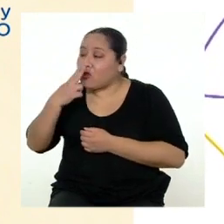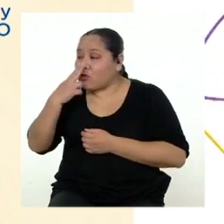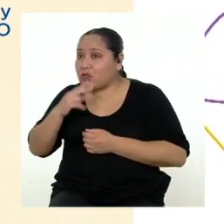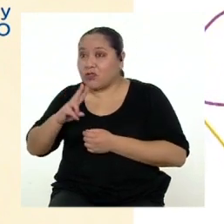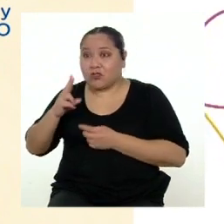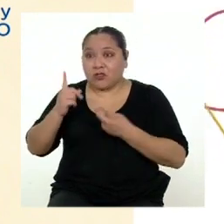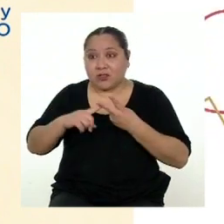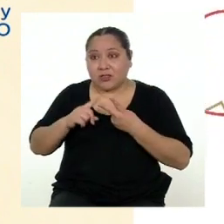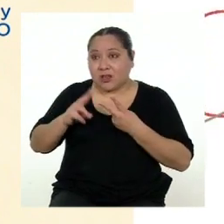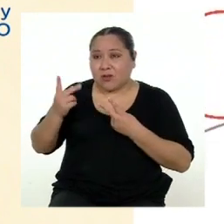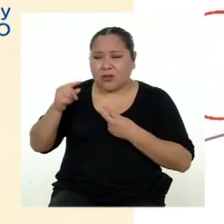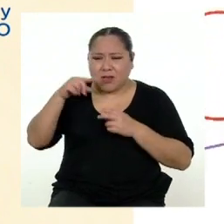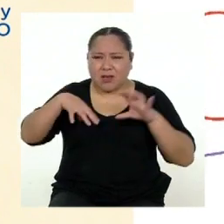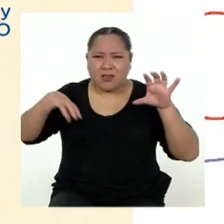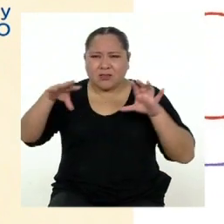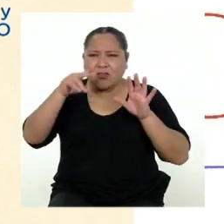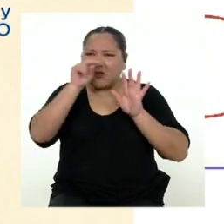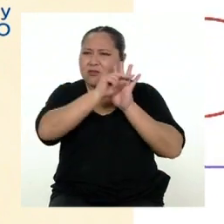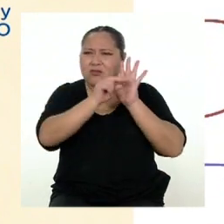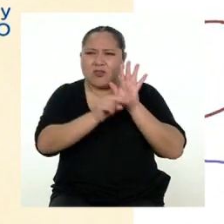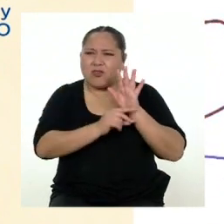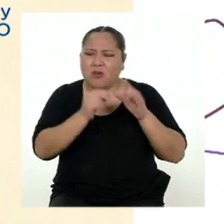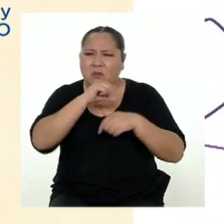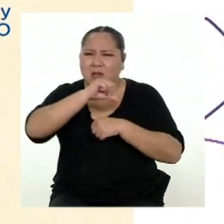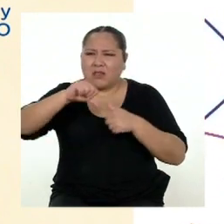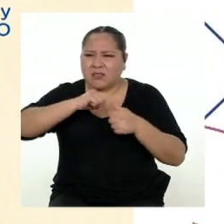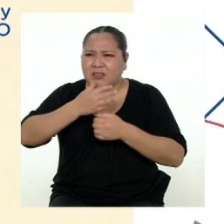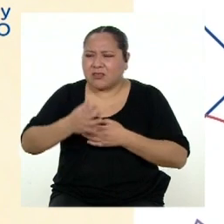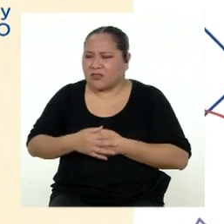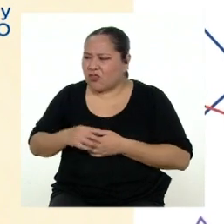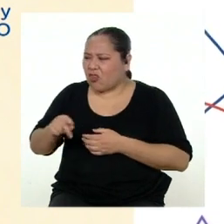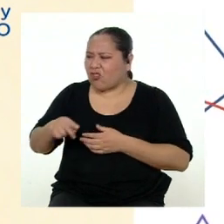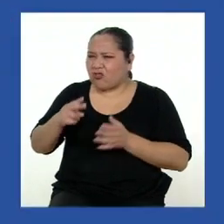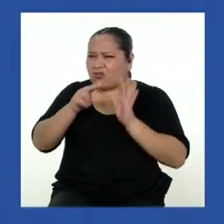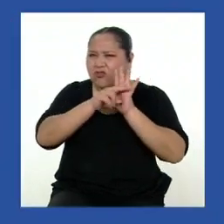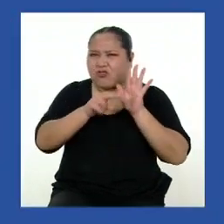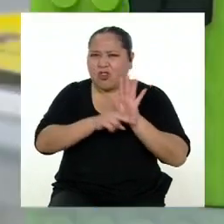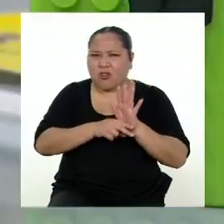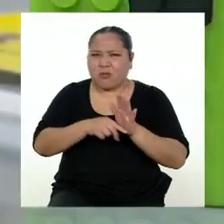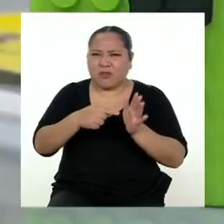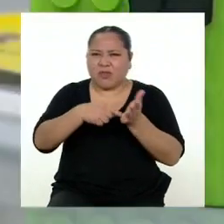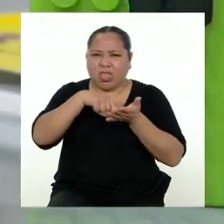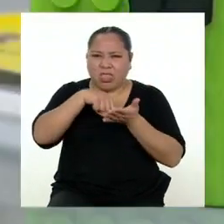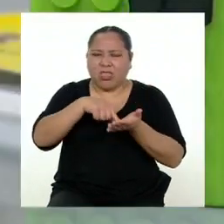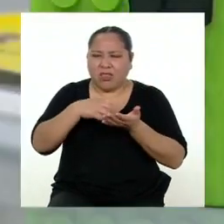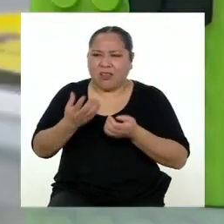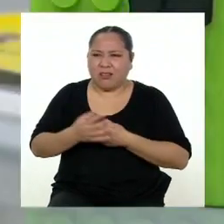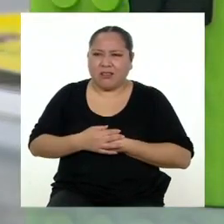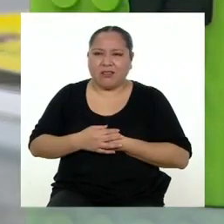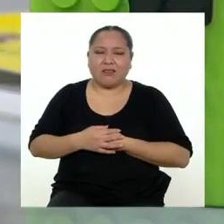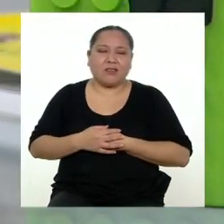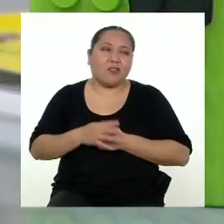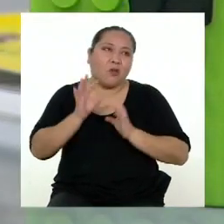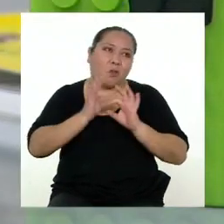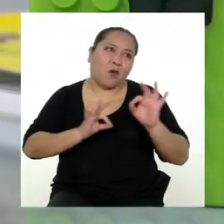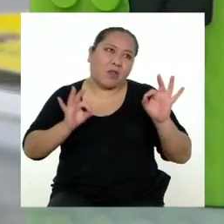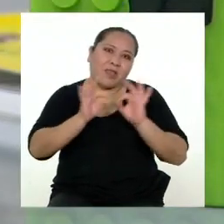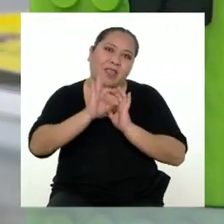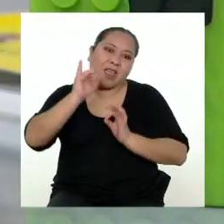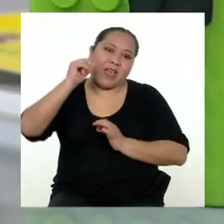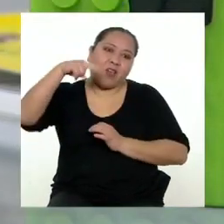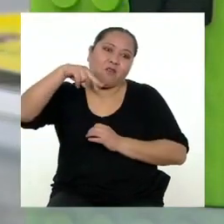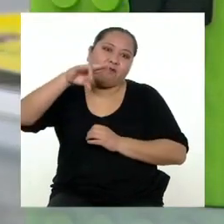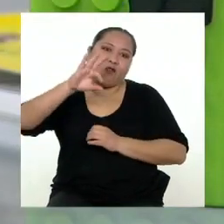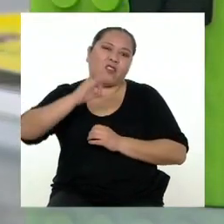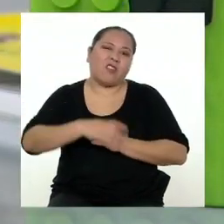segundo lugar, estas no son normas de convivencia, son normas de esclavitud. Lo que importa es que mi infografía está bien